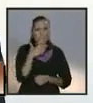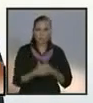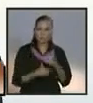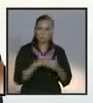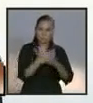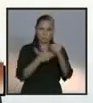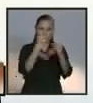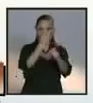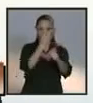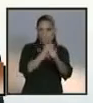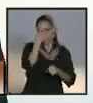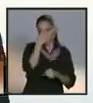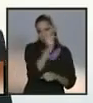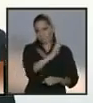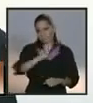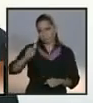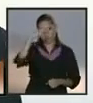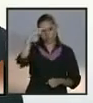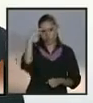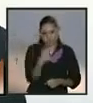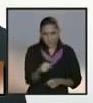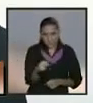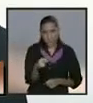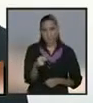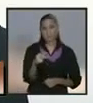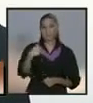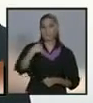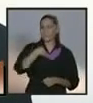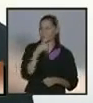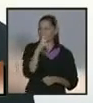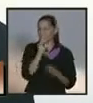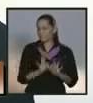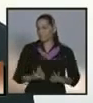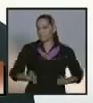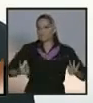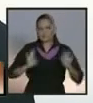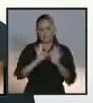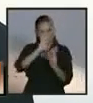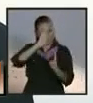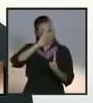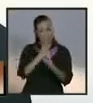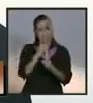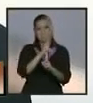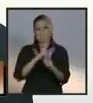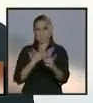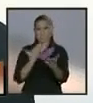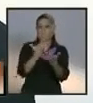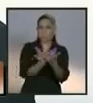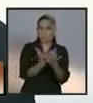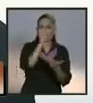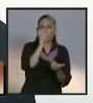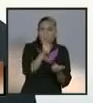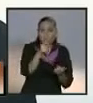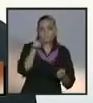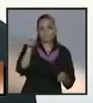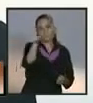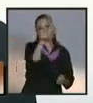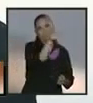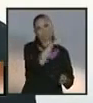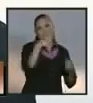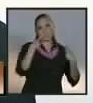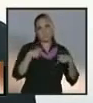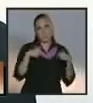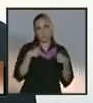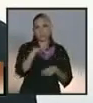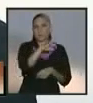para todos los mexicanos. Pero el centro de mi propuesta está en que tú ganes más. En que darle valor